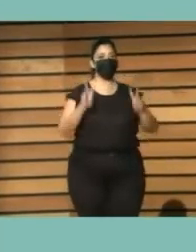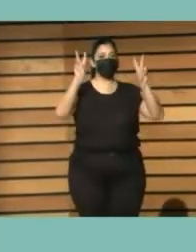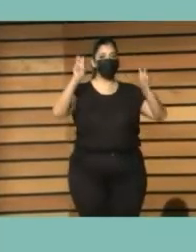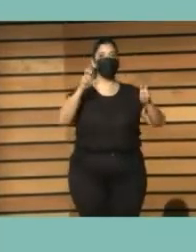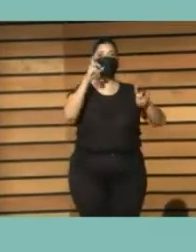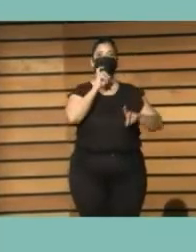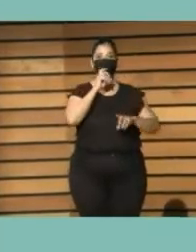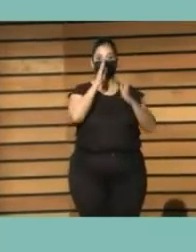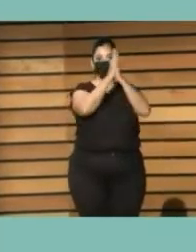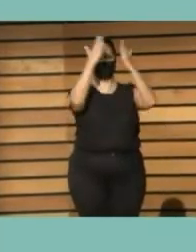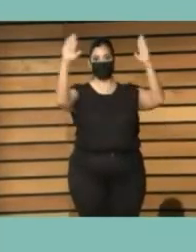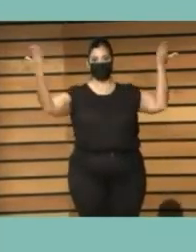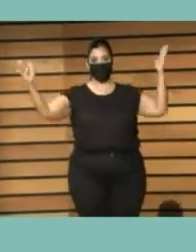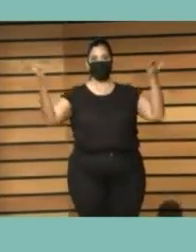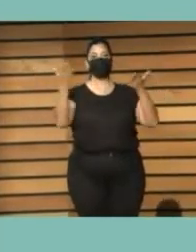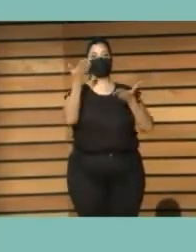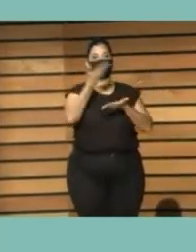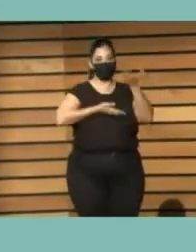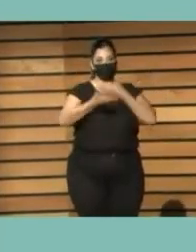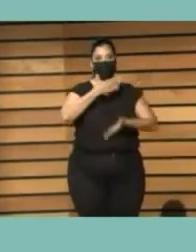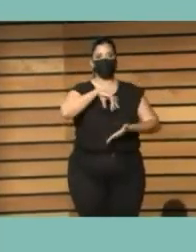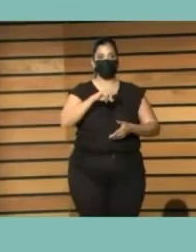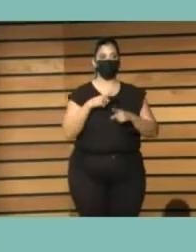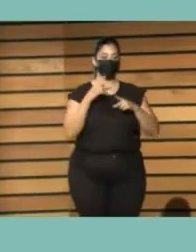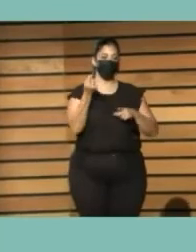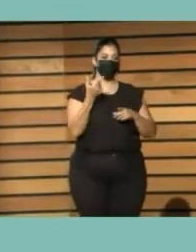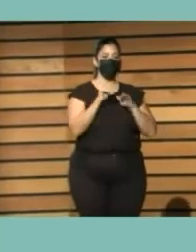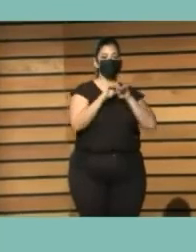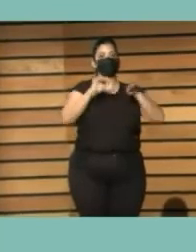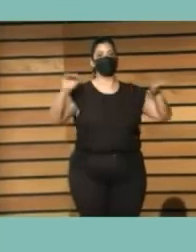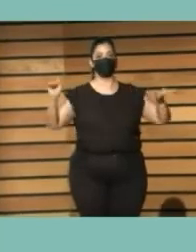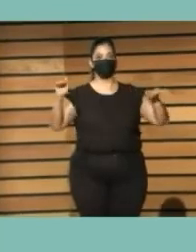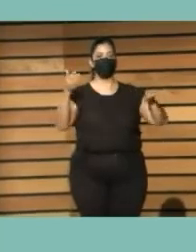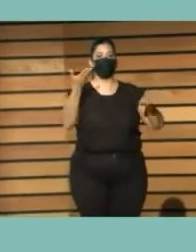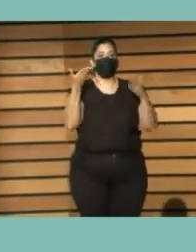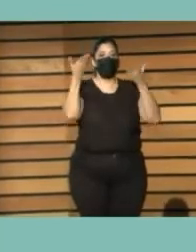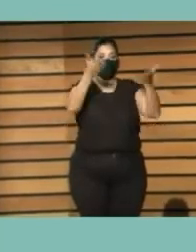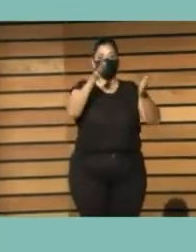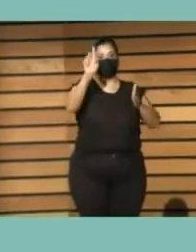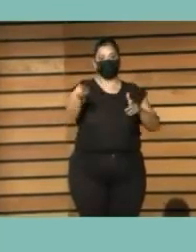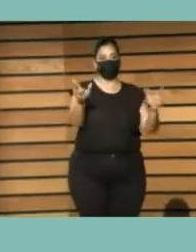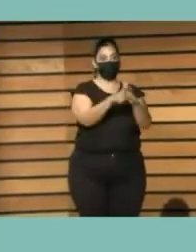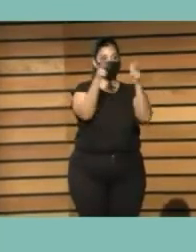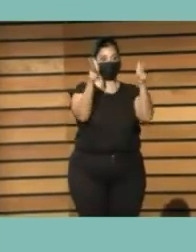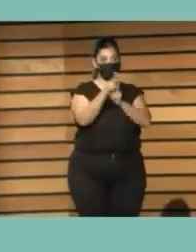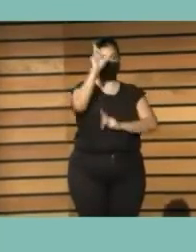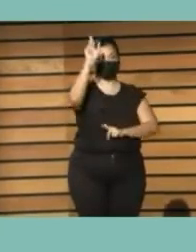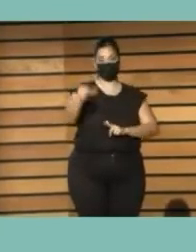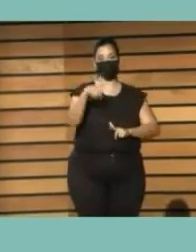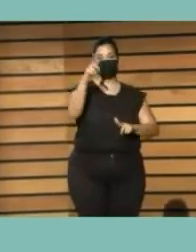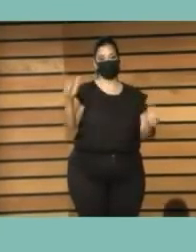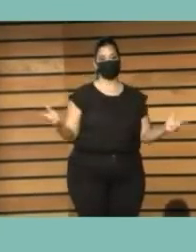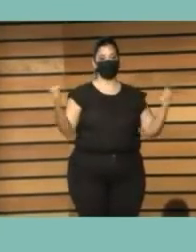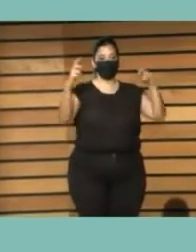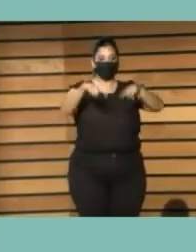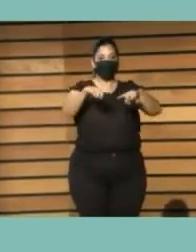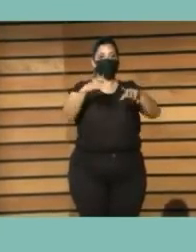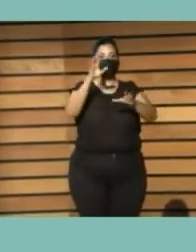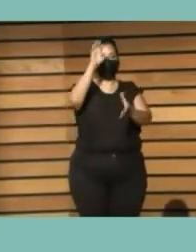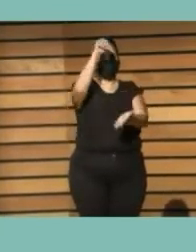virtuales y presenciales, teniendo en cuenta el valor de la biblioteca como espacio de acogida e integración y como punto de encuentro entre personas y comunidades.